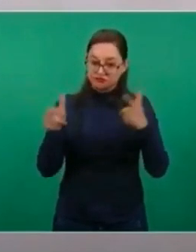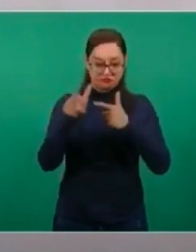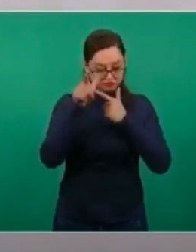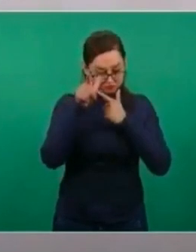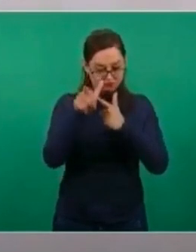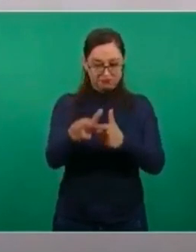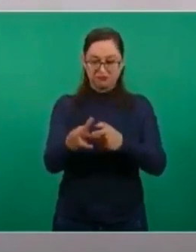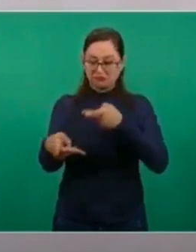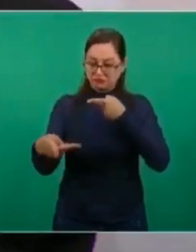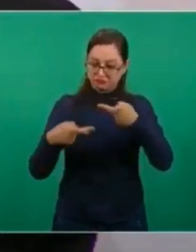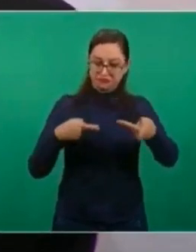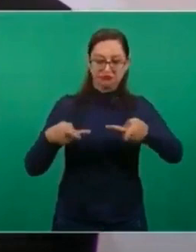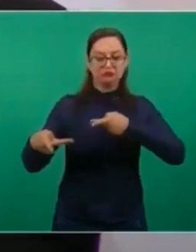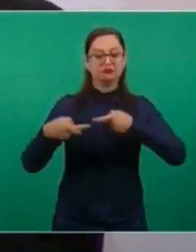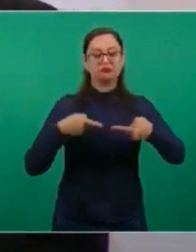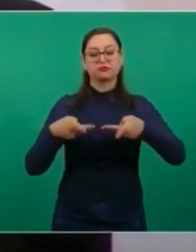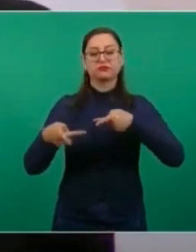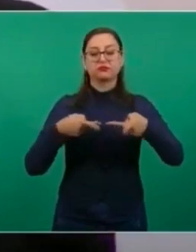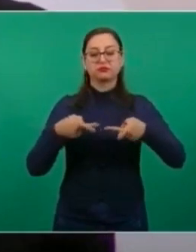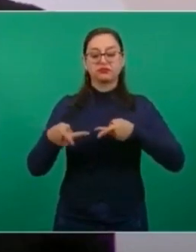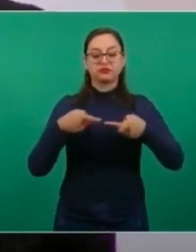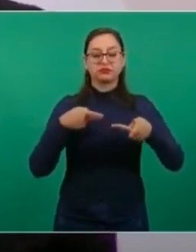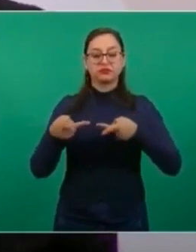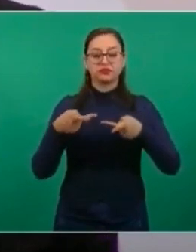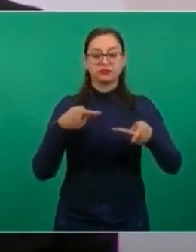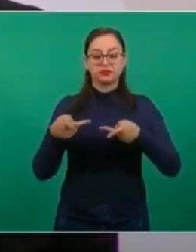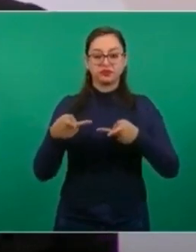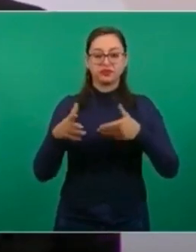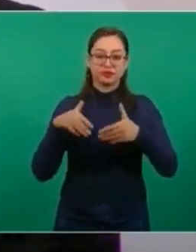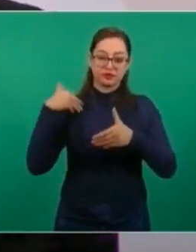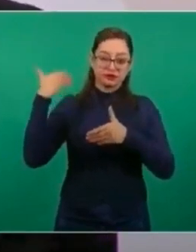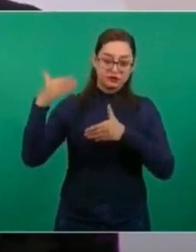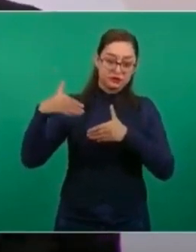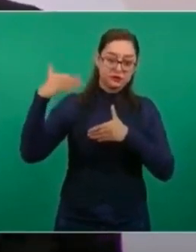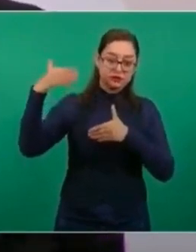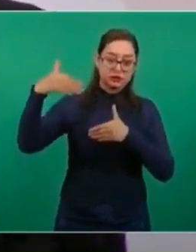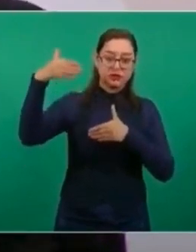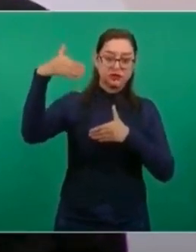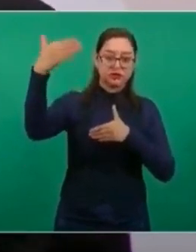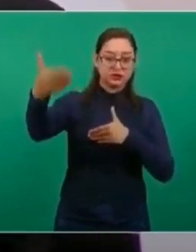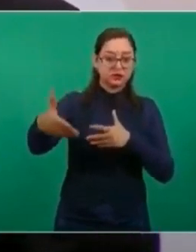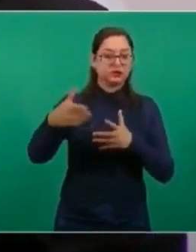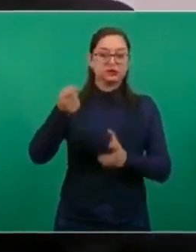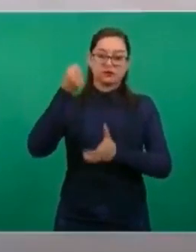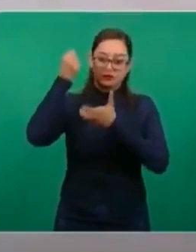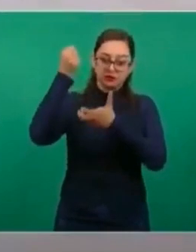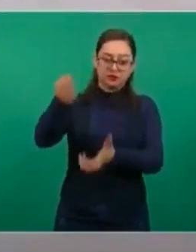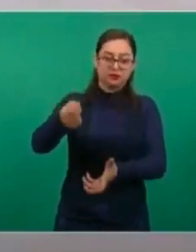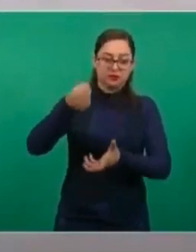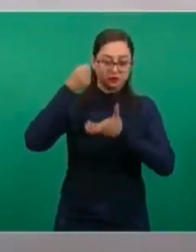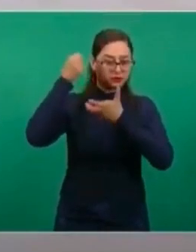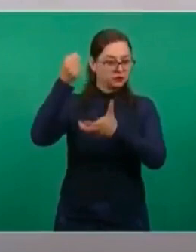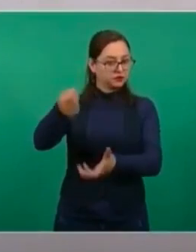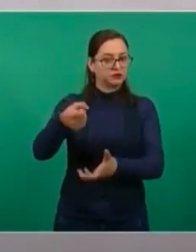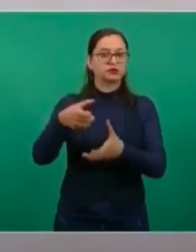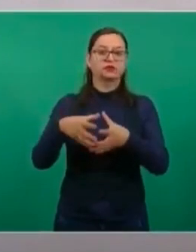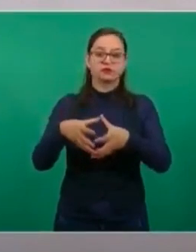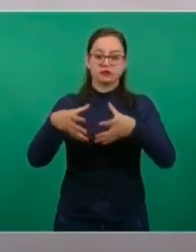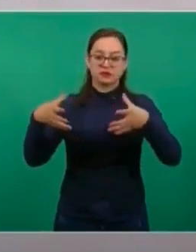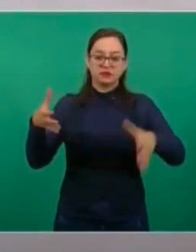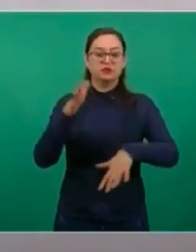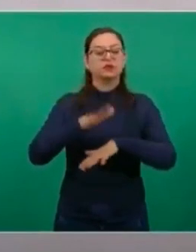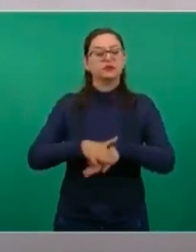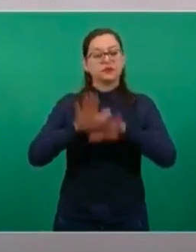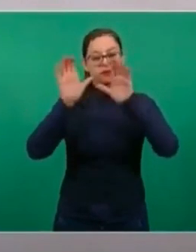preparando porque va a seguir creciendo la inversión, se van a seguir creando